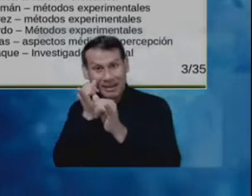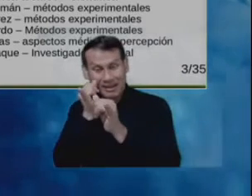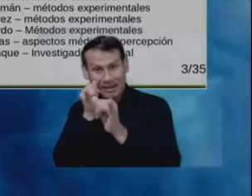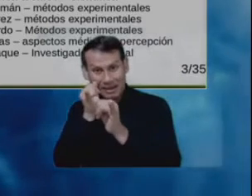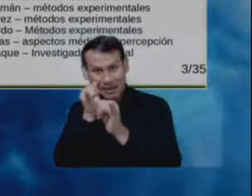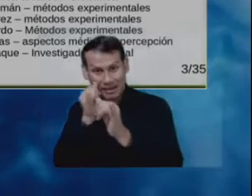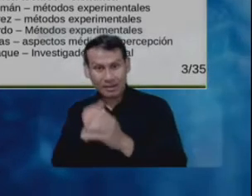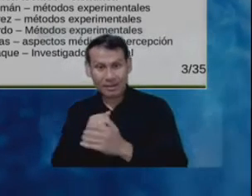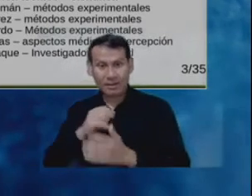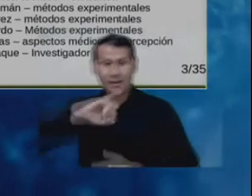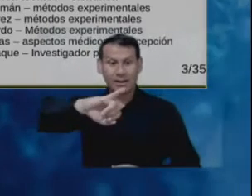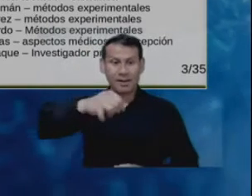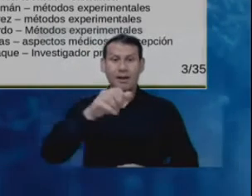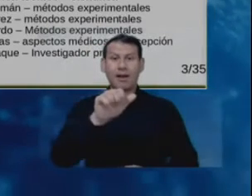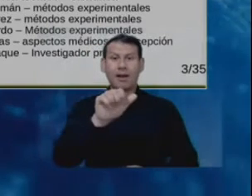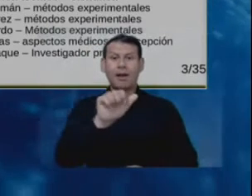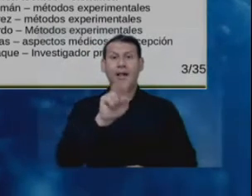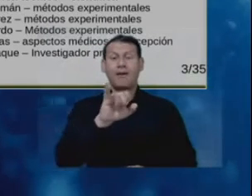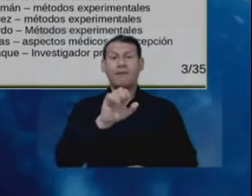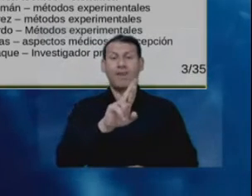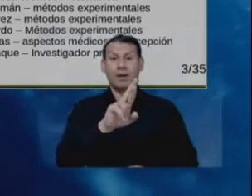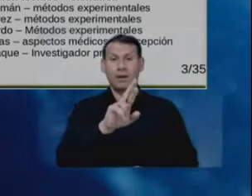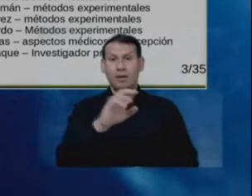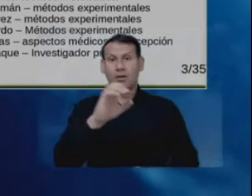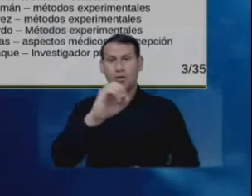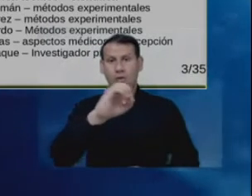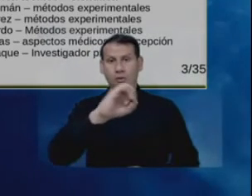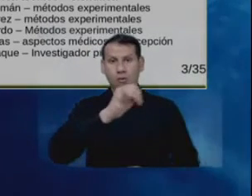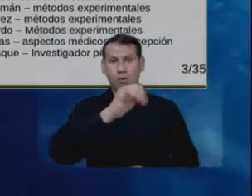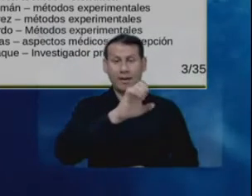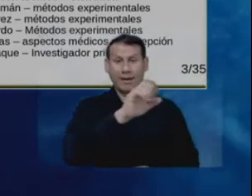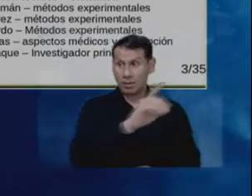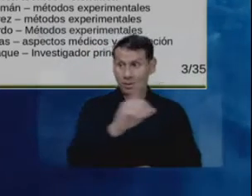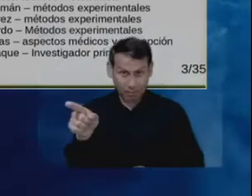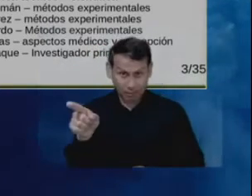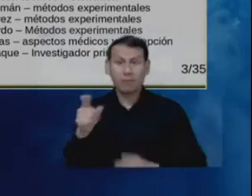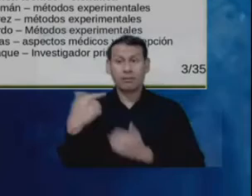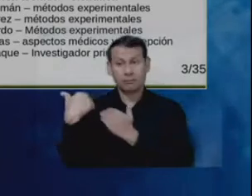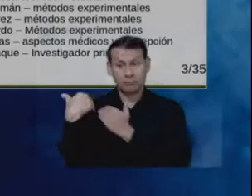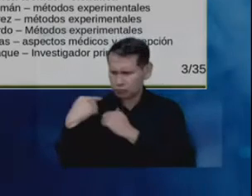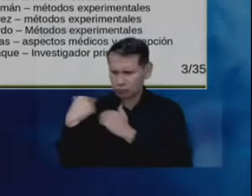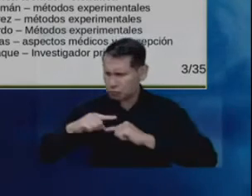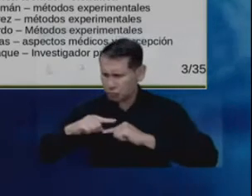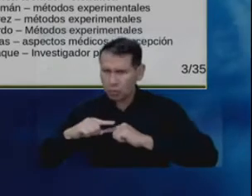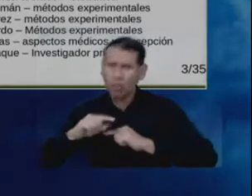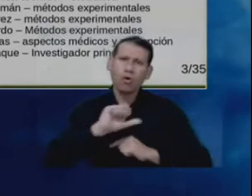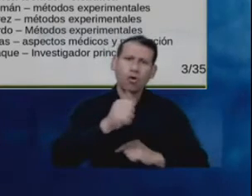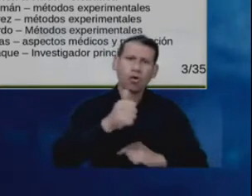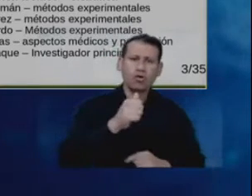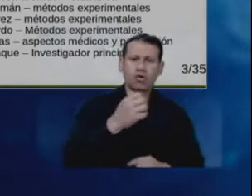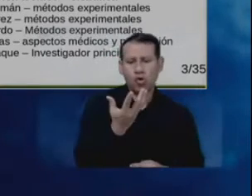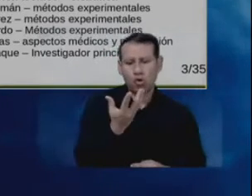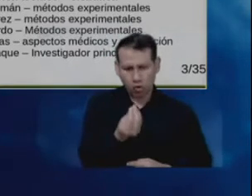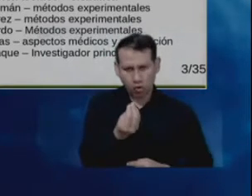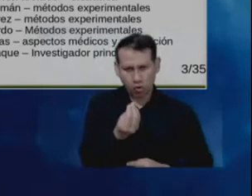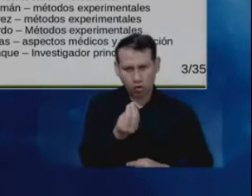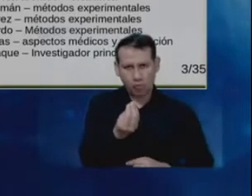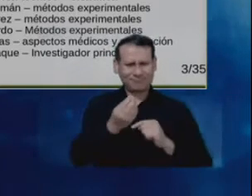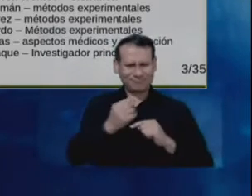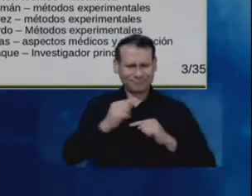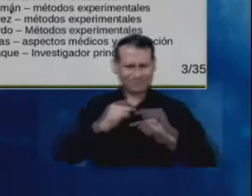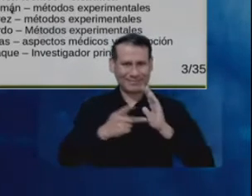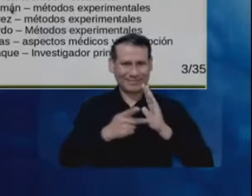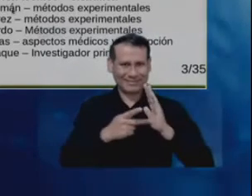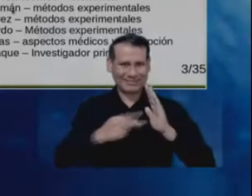Ojeda, encargado de parte de coordinación administrativa. Y tenemos un grupo de dirección técnico-científica, entre los cuales está el